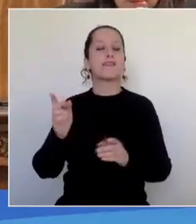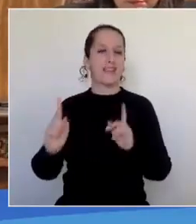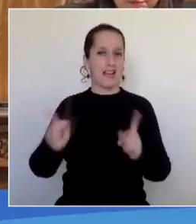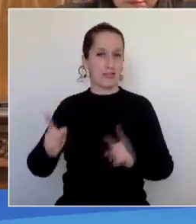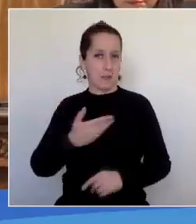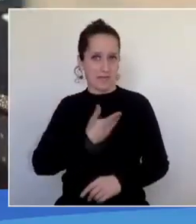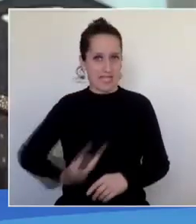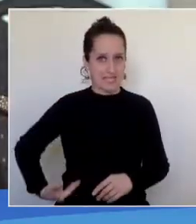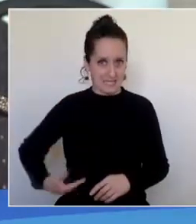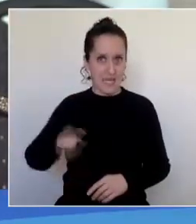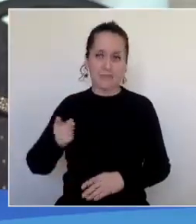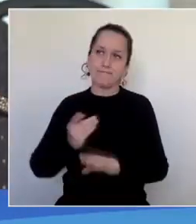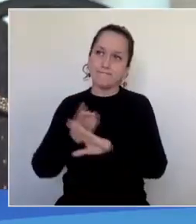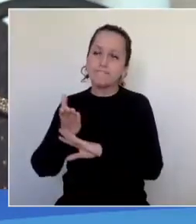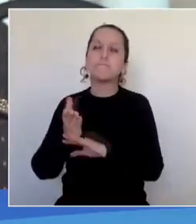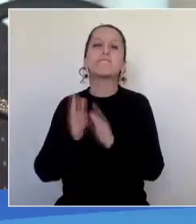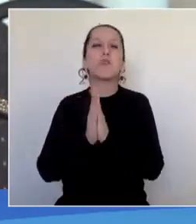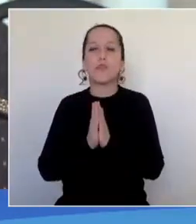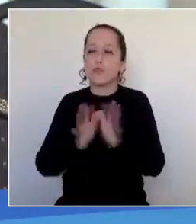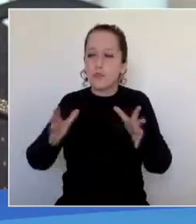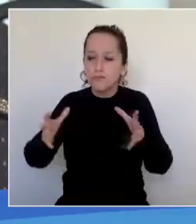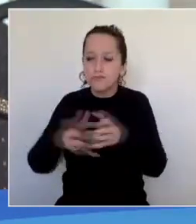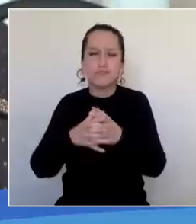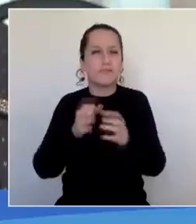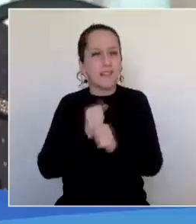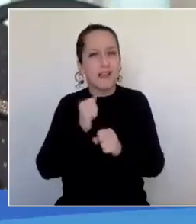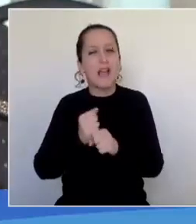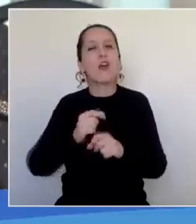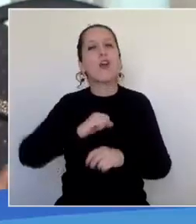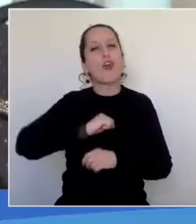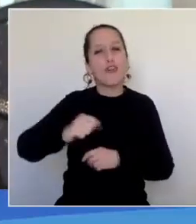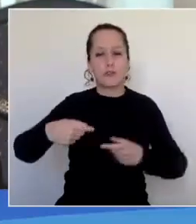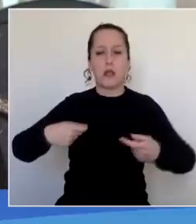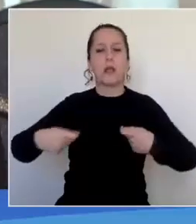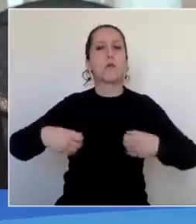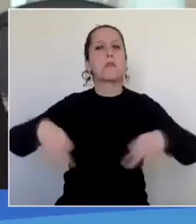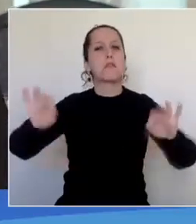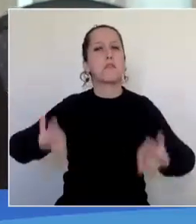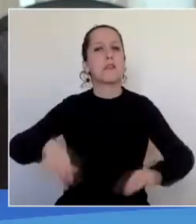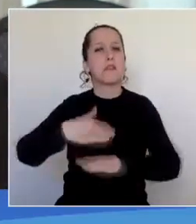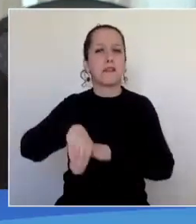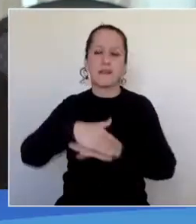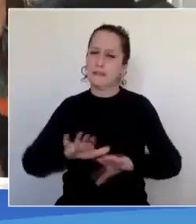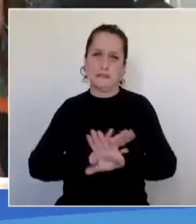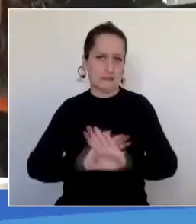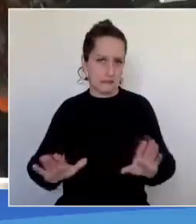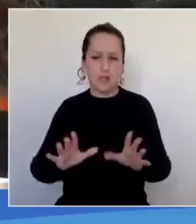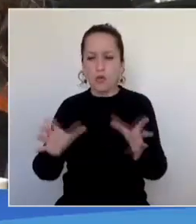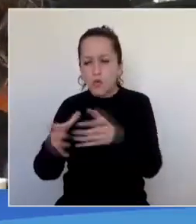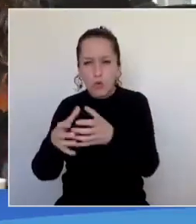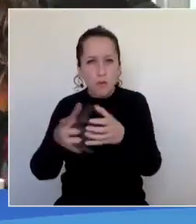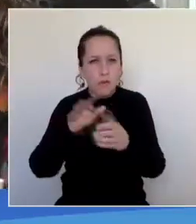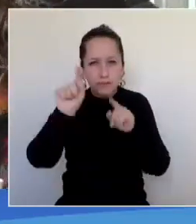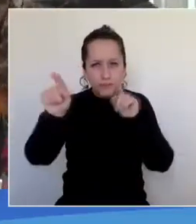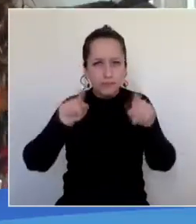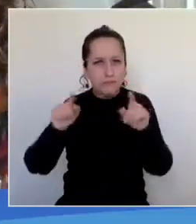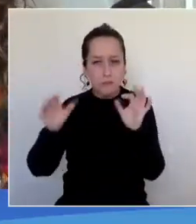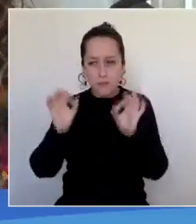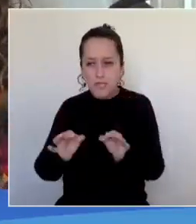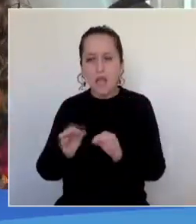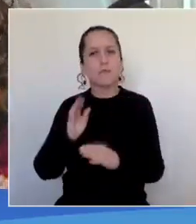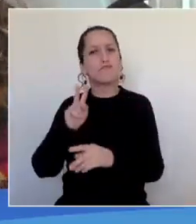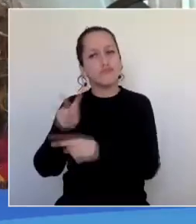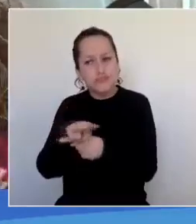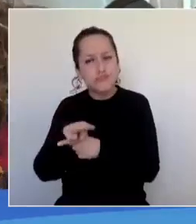Presidencial Regional para constituir una fuerza de tarea contra el comercio ilegal con equipos especializados en cada uno de los servicios